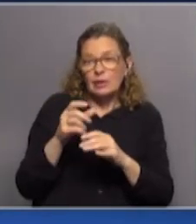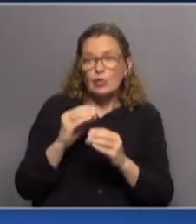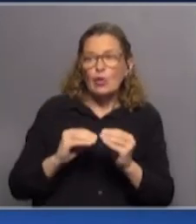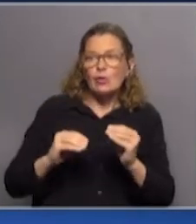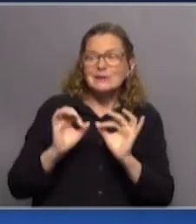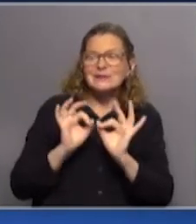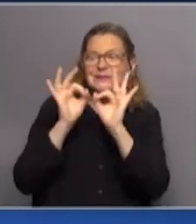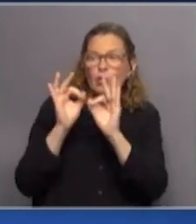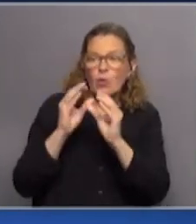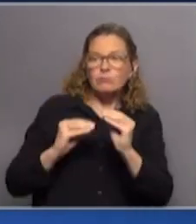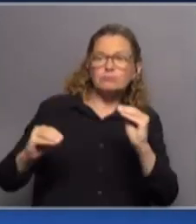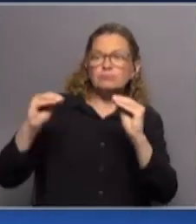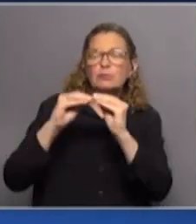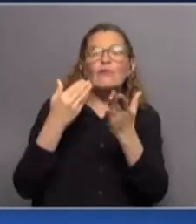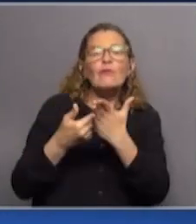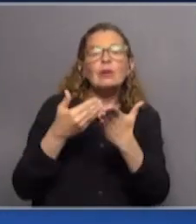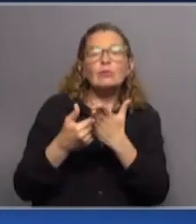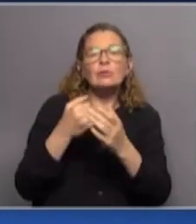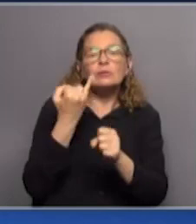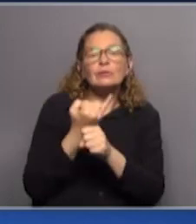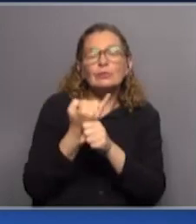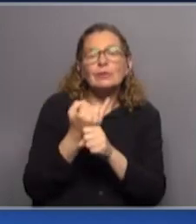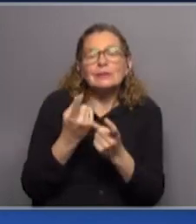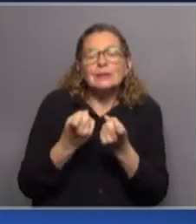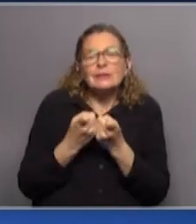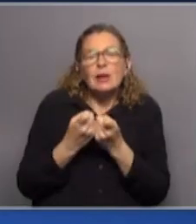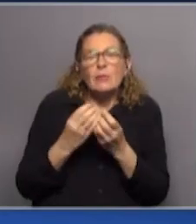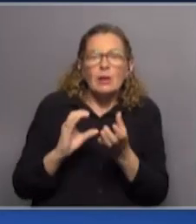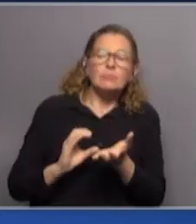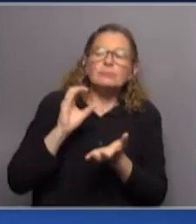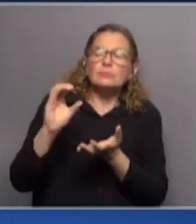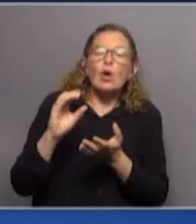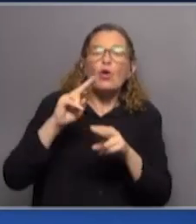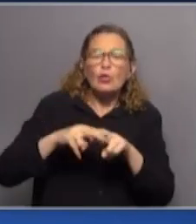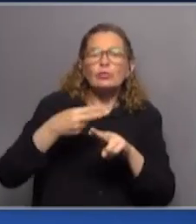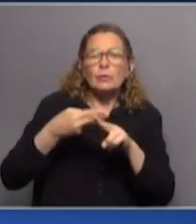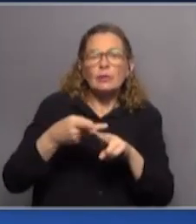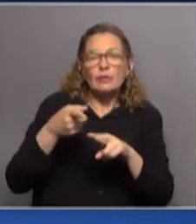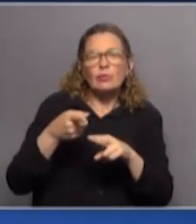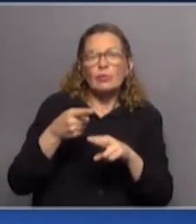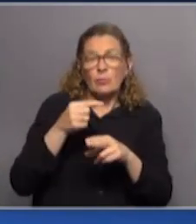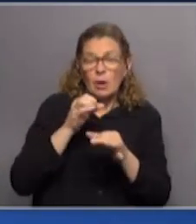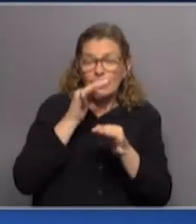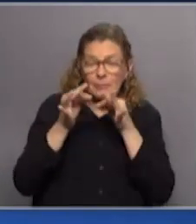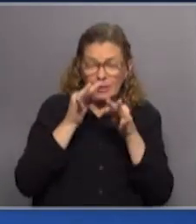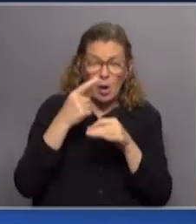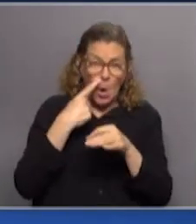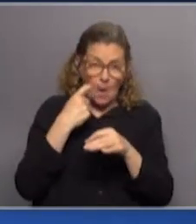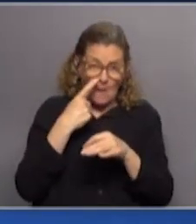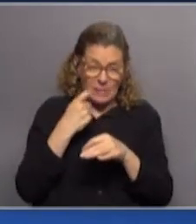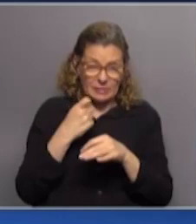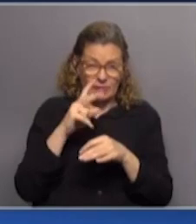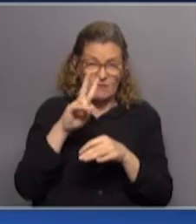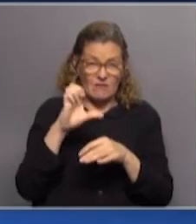y que la institución necesitaba una inyección de dinero nuevamente. Eso es puesto por los veedores. Entonces,